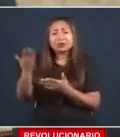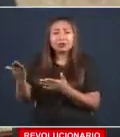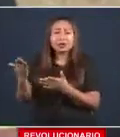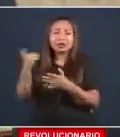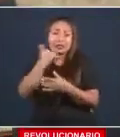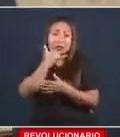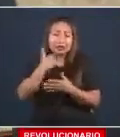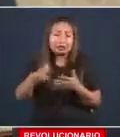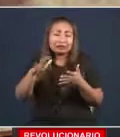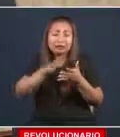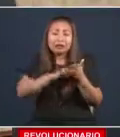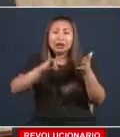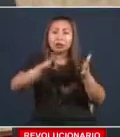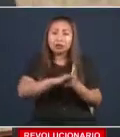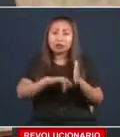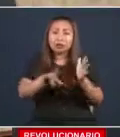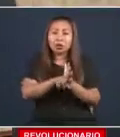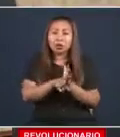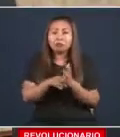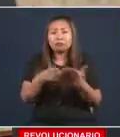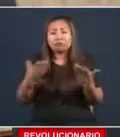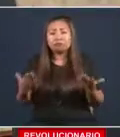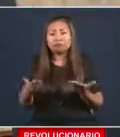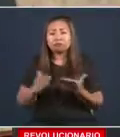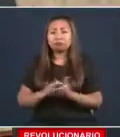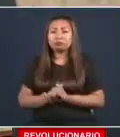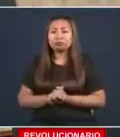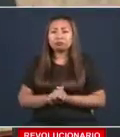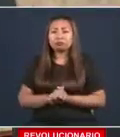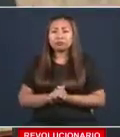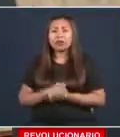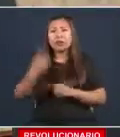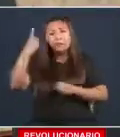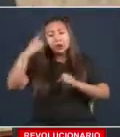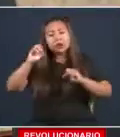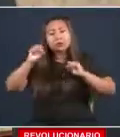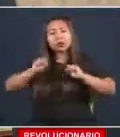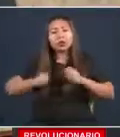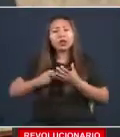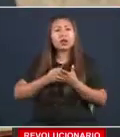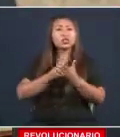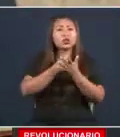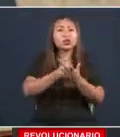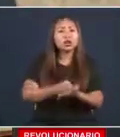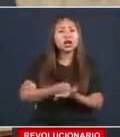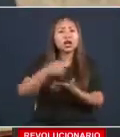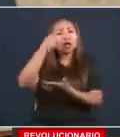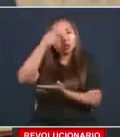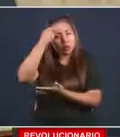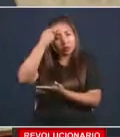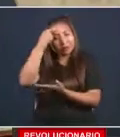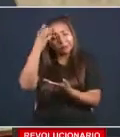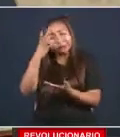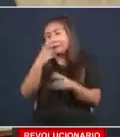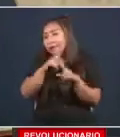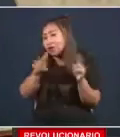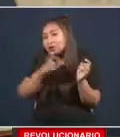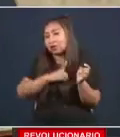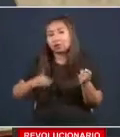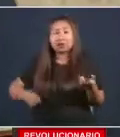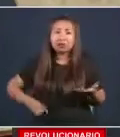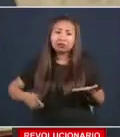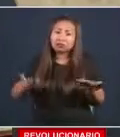Que se hizo en buen sentir. Para ayudar al gobierno. Pero honorables diputados y diputadas.